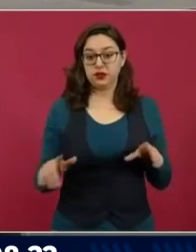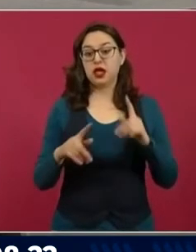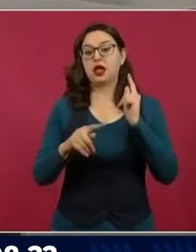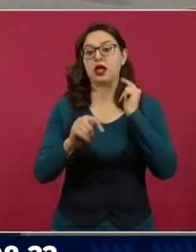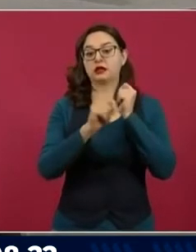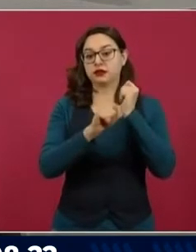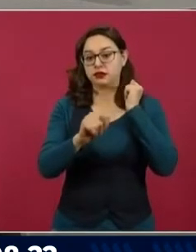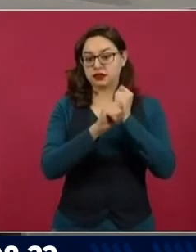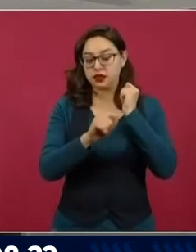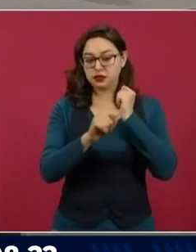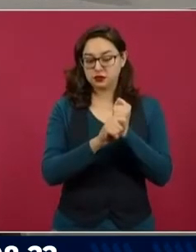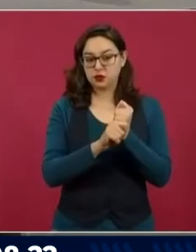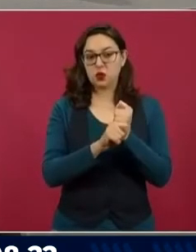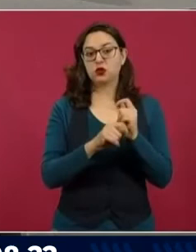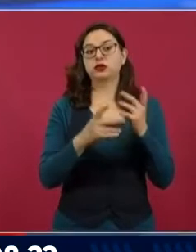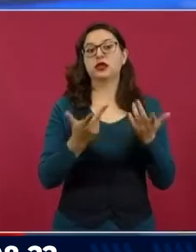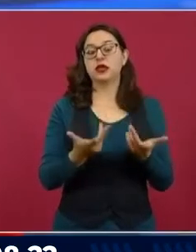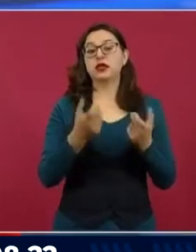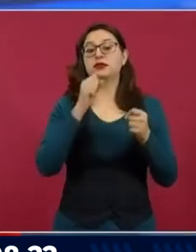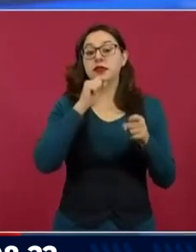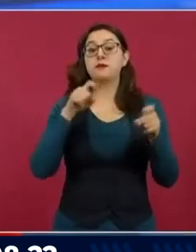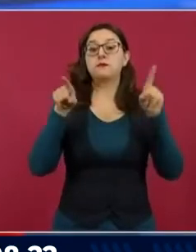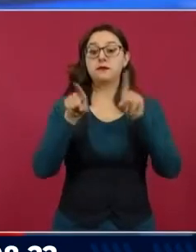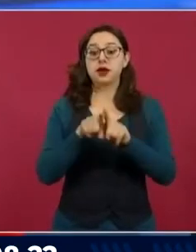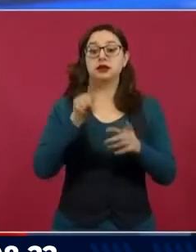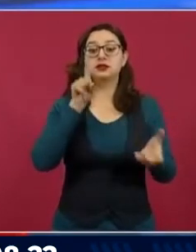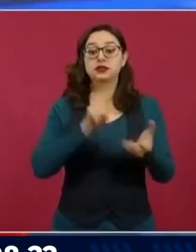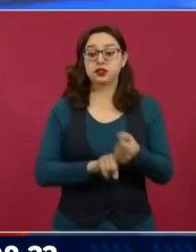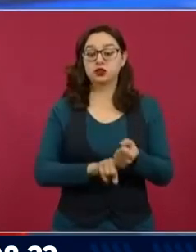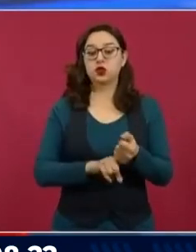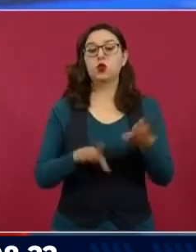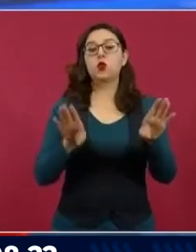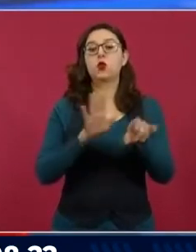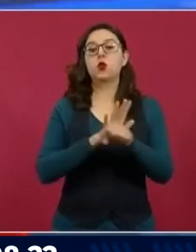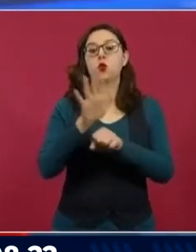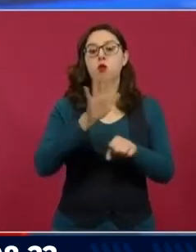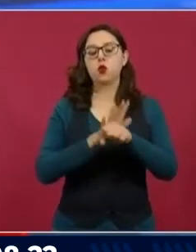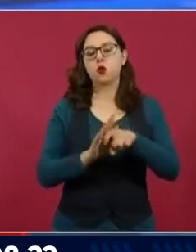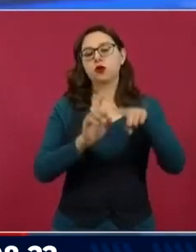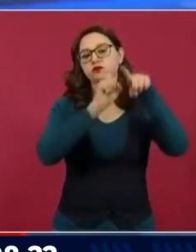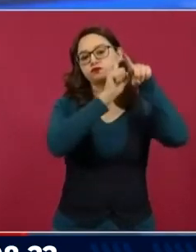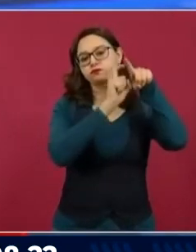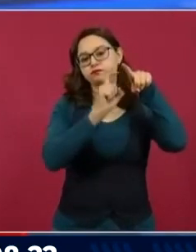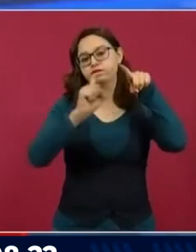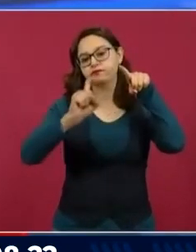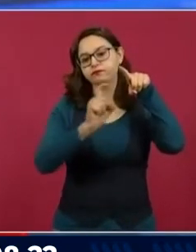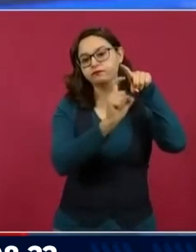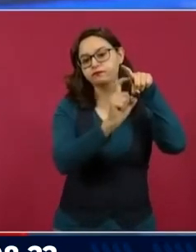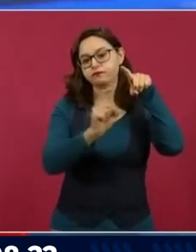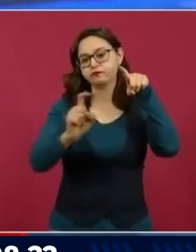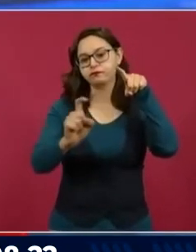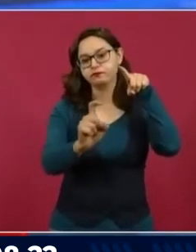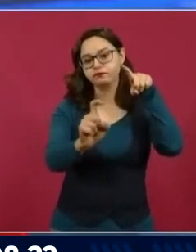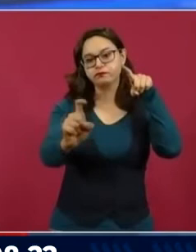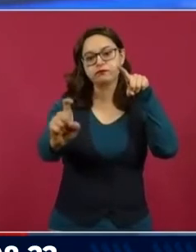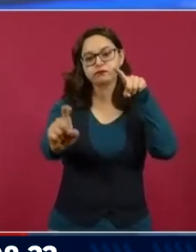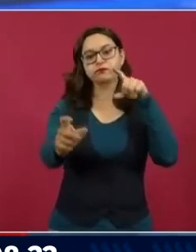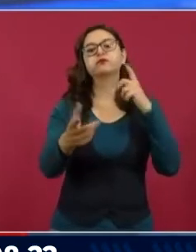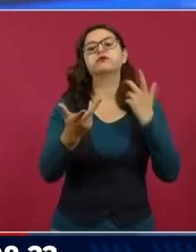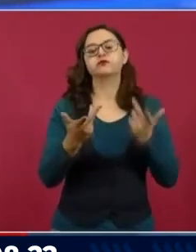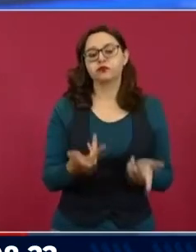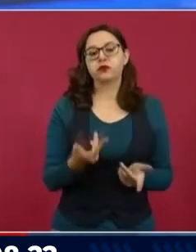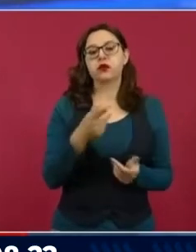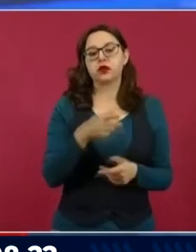primera hasta la cuarta, va a haber un cable bus que va a conectar las cuatro secciones y además distintas